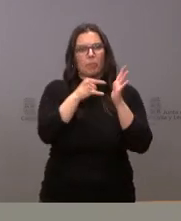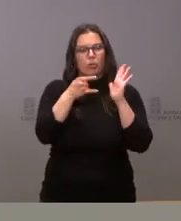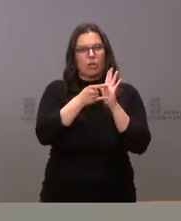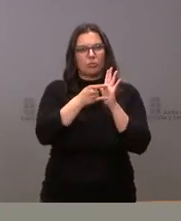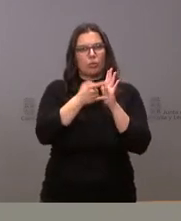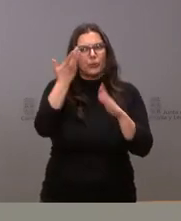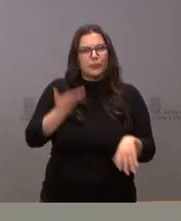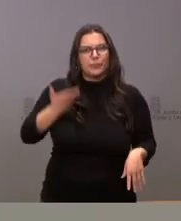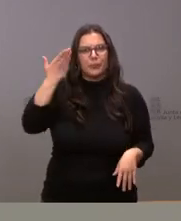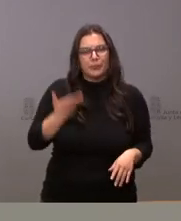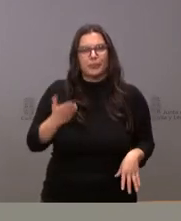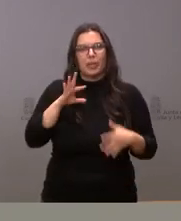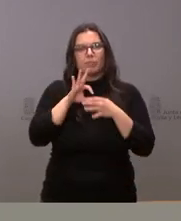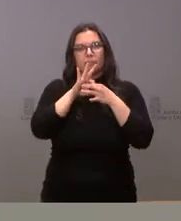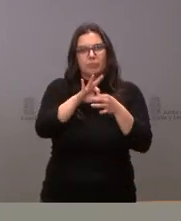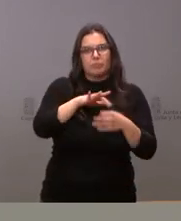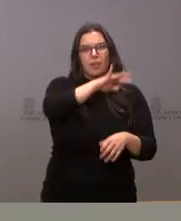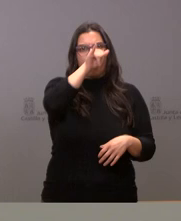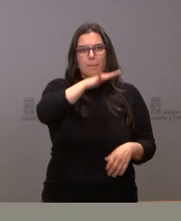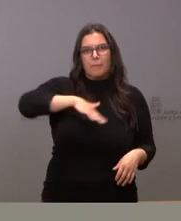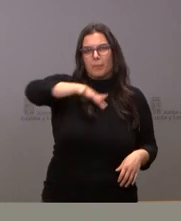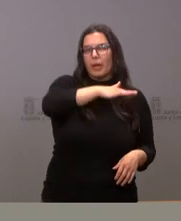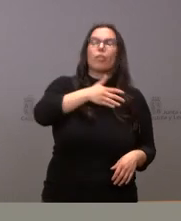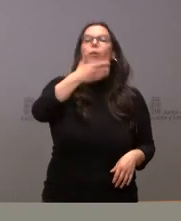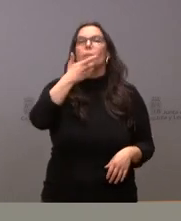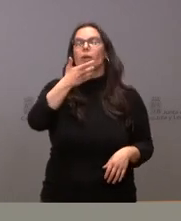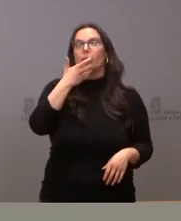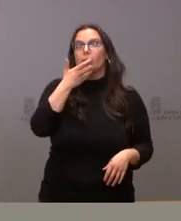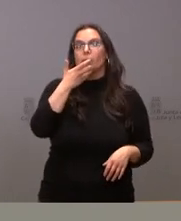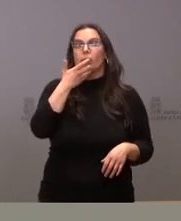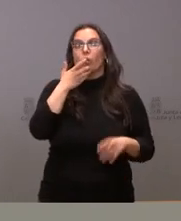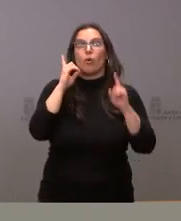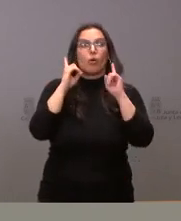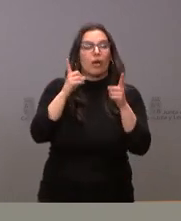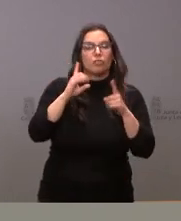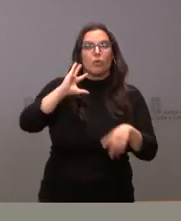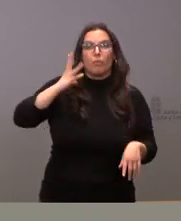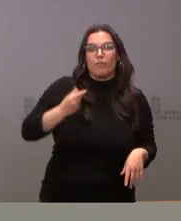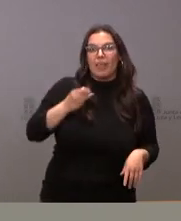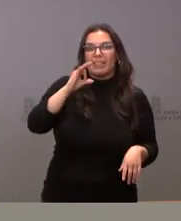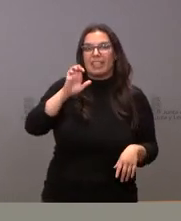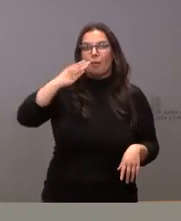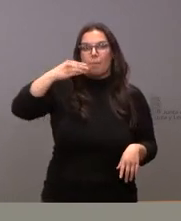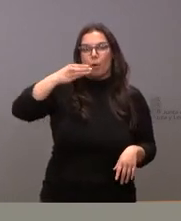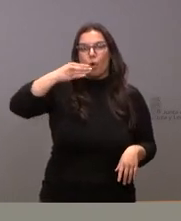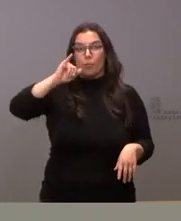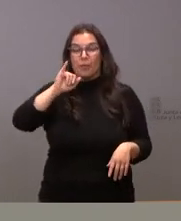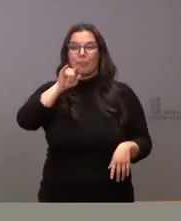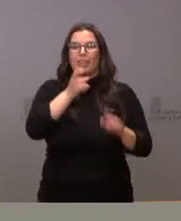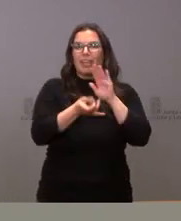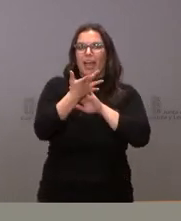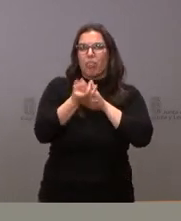relevantes en torno al Bierzo como ese MOVI en el caso de Ponferrada precisamente con una inversión muy relevante y creación de